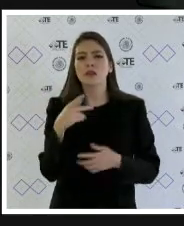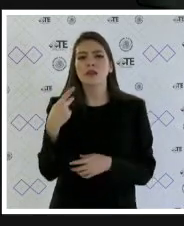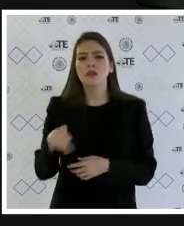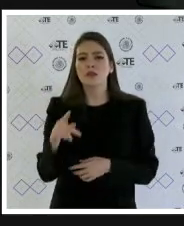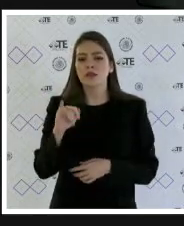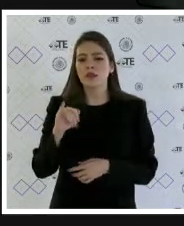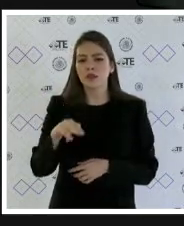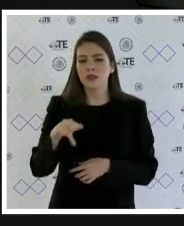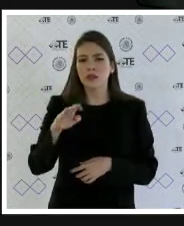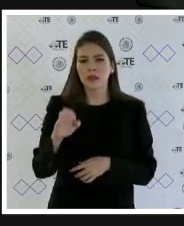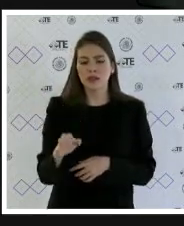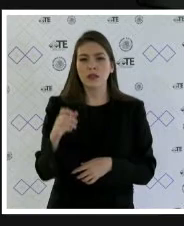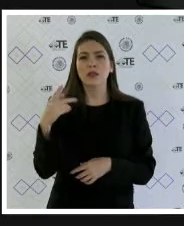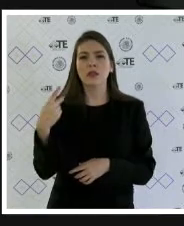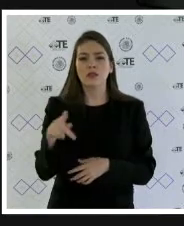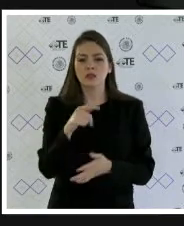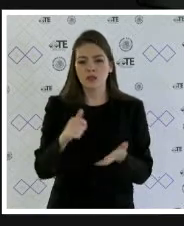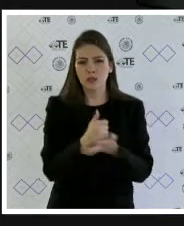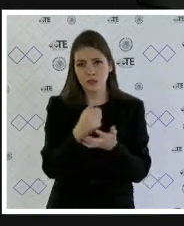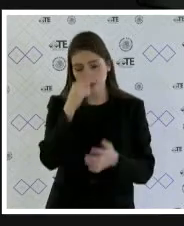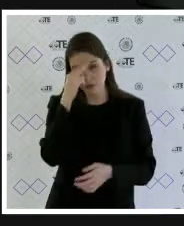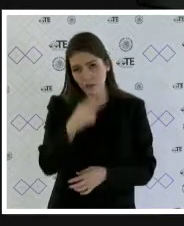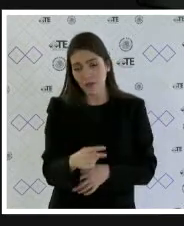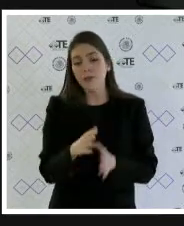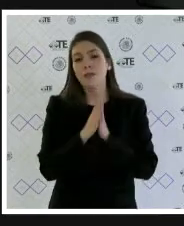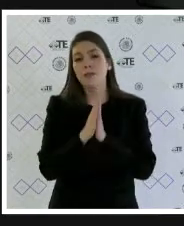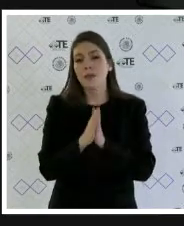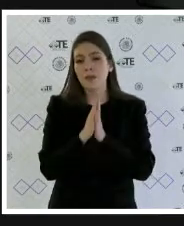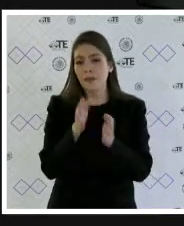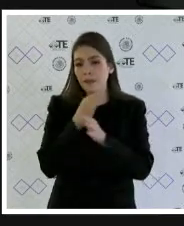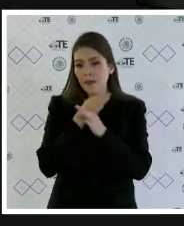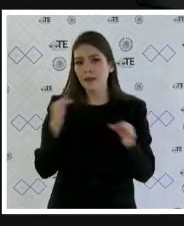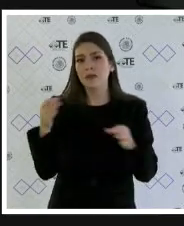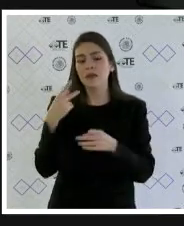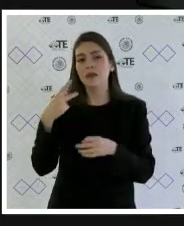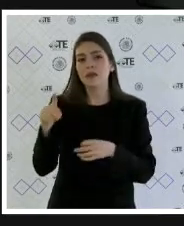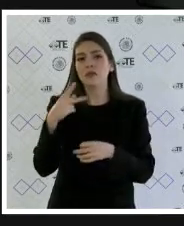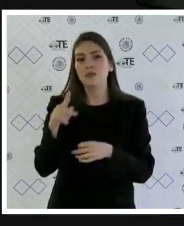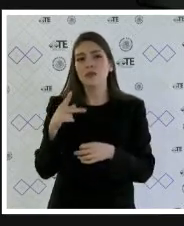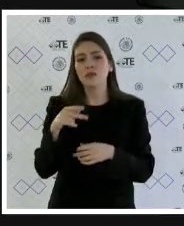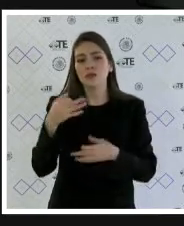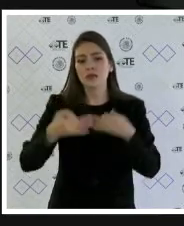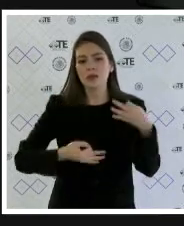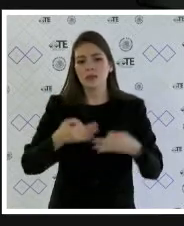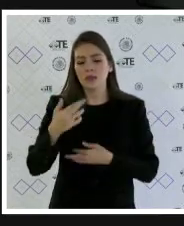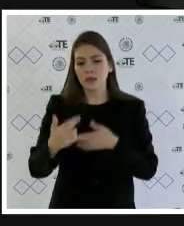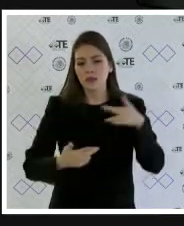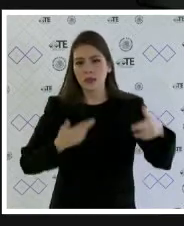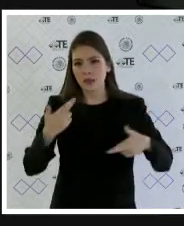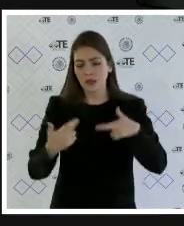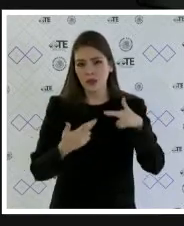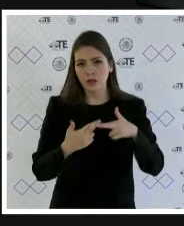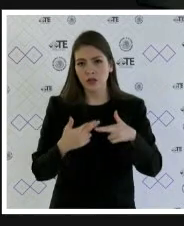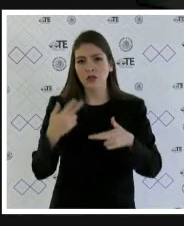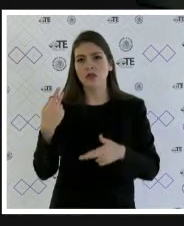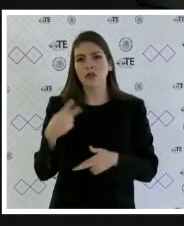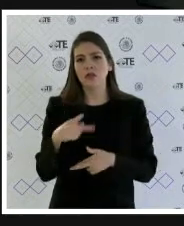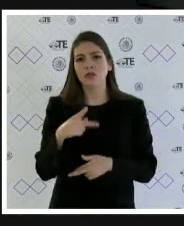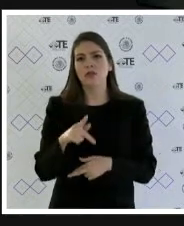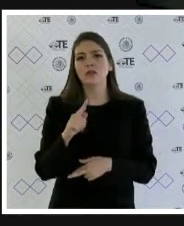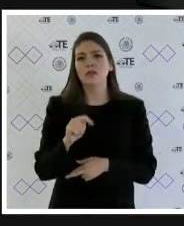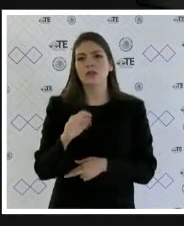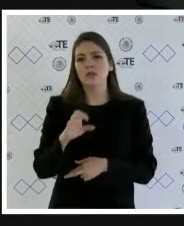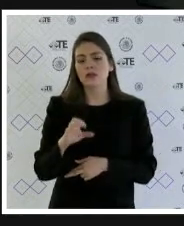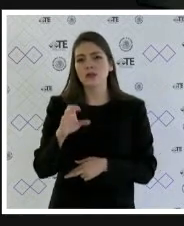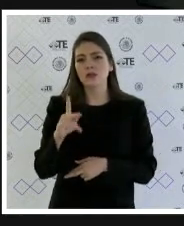del distrito de la ciudad de méxico infórmese a la sala regional la de la sala regional ciudad de méxico del tribunal electoral del